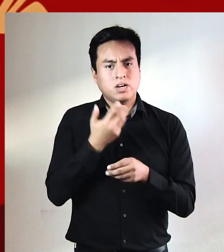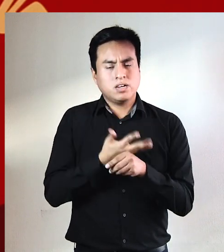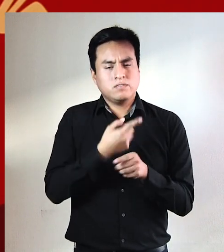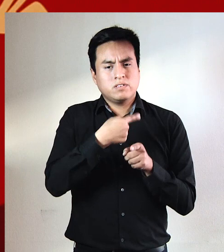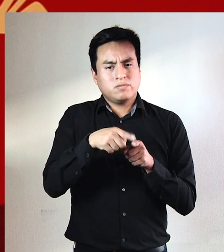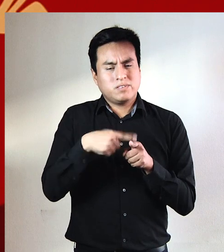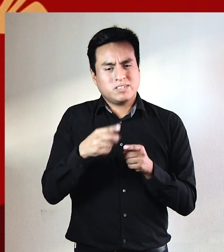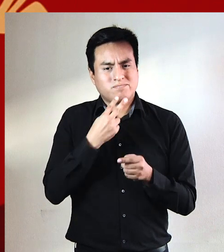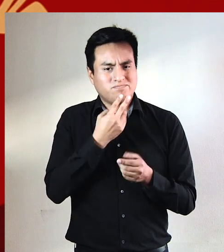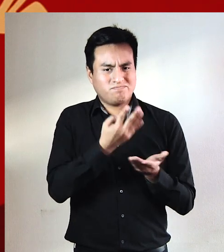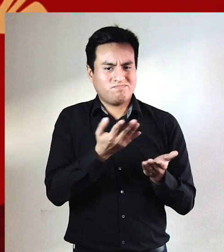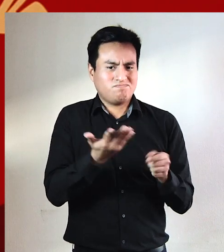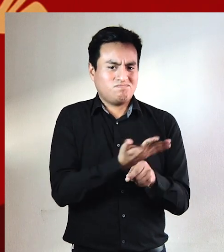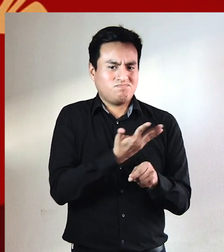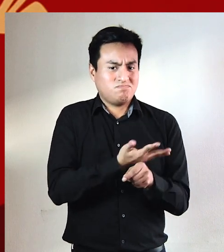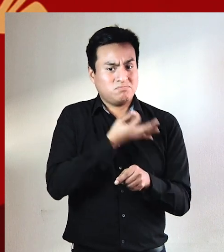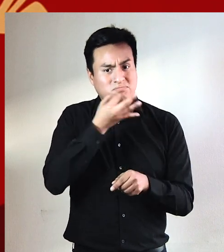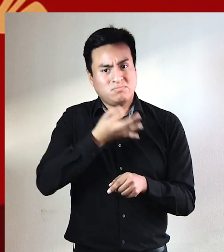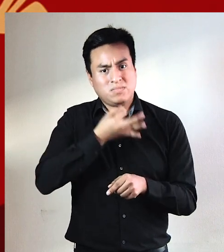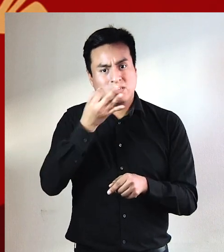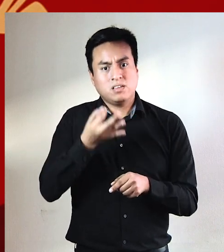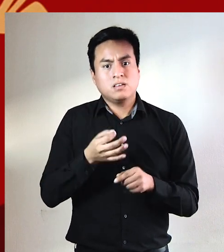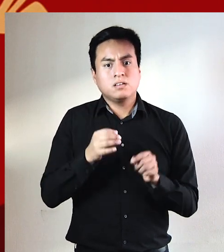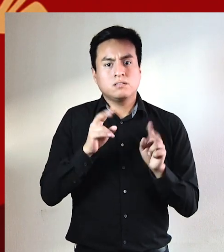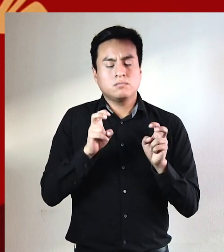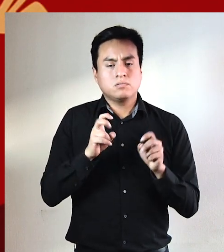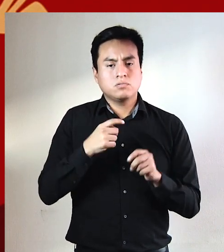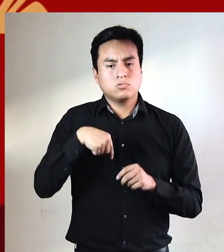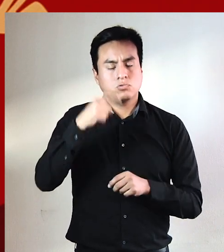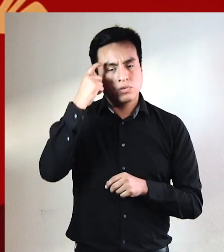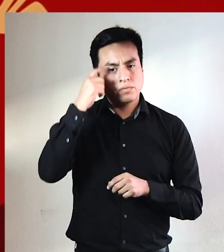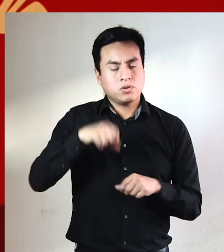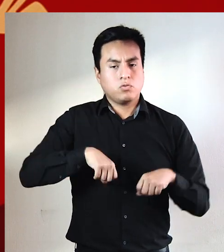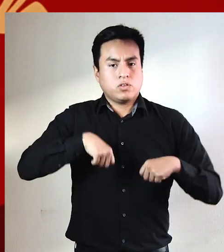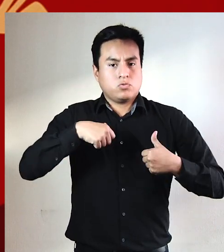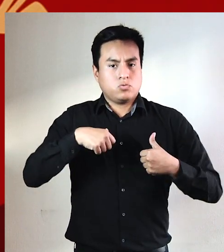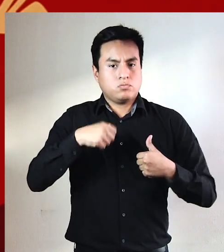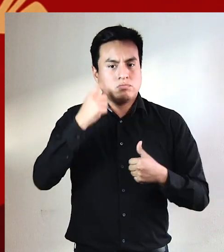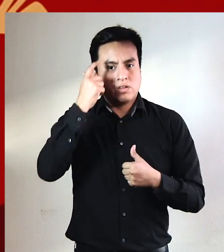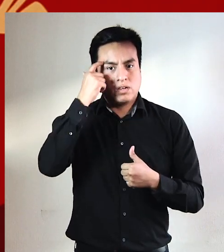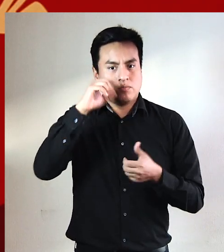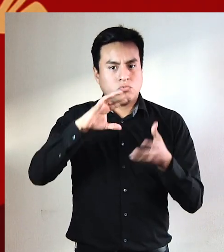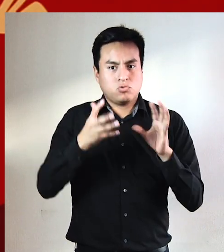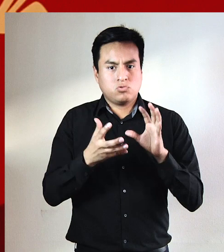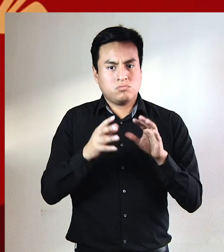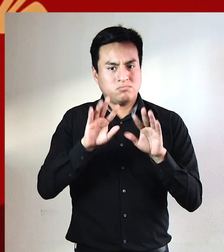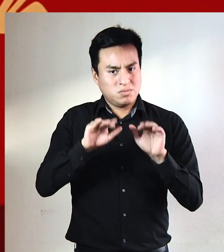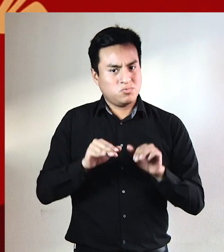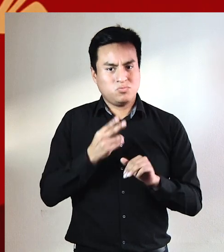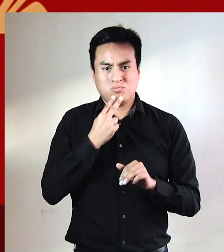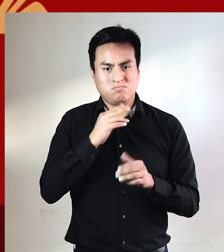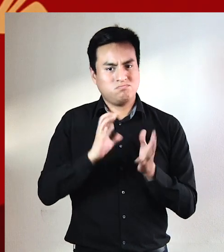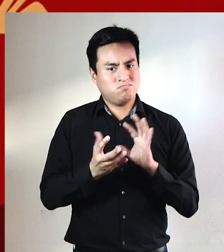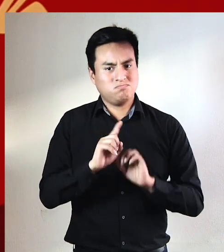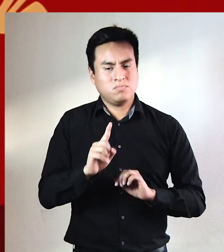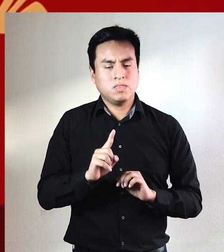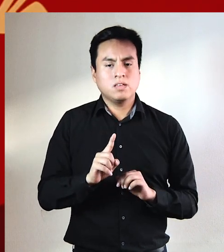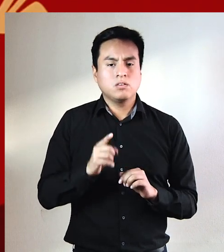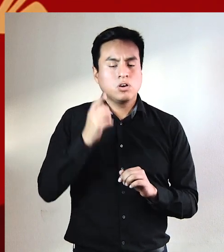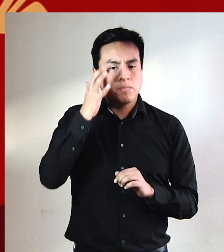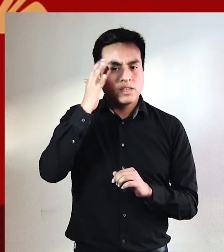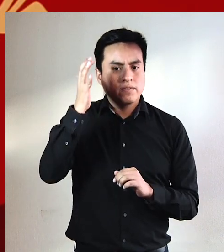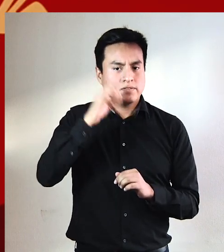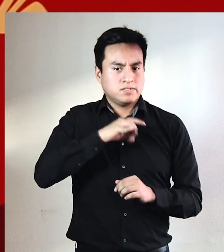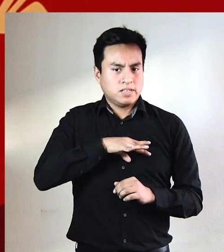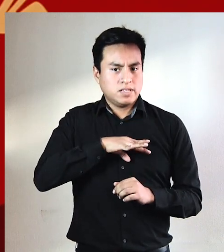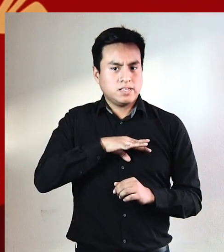tenido demasiadas veces que relatar la desgracia. Nada de lo que creí en mi juventud que sería el mundo ha sido el mundo. Nada de